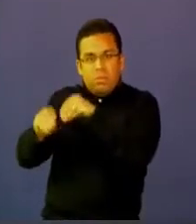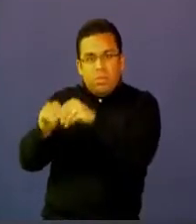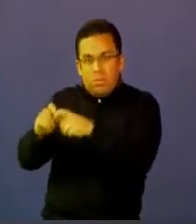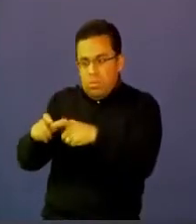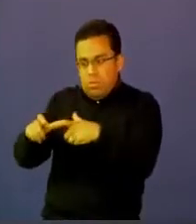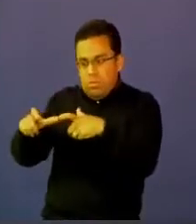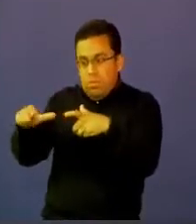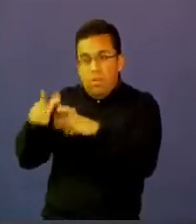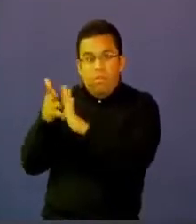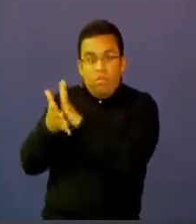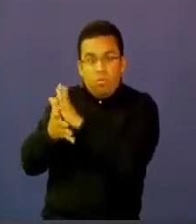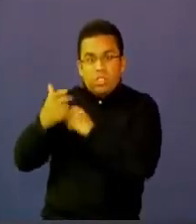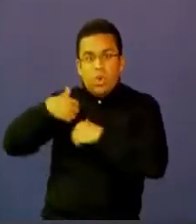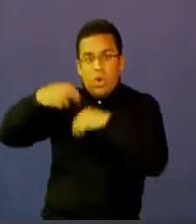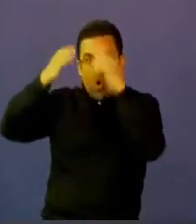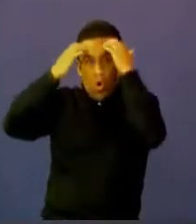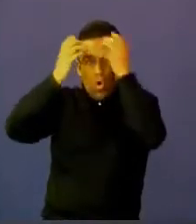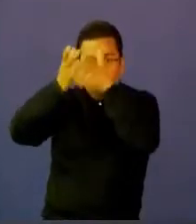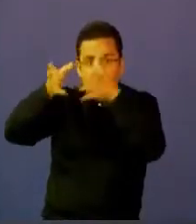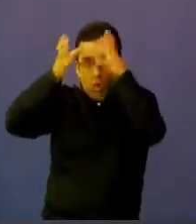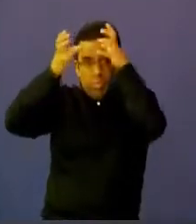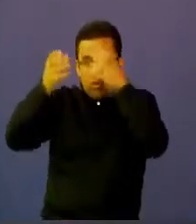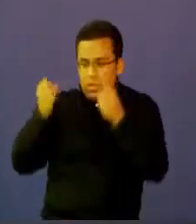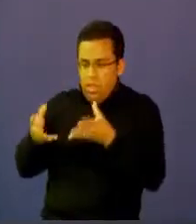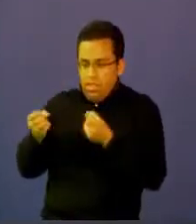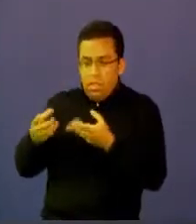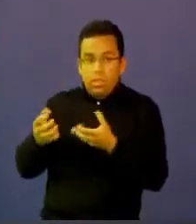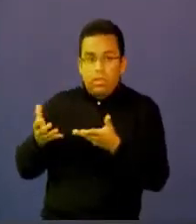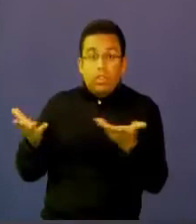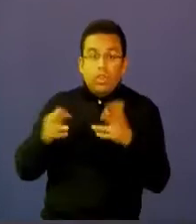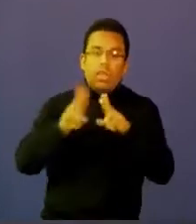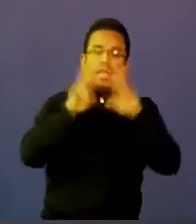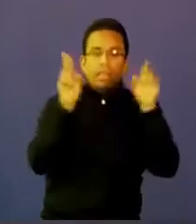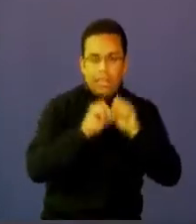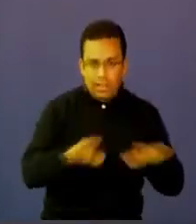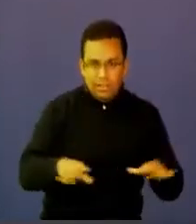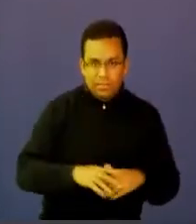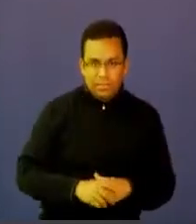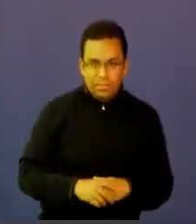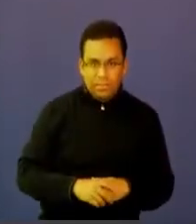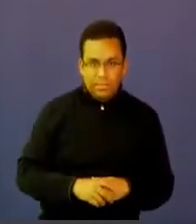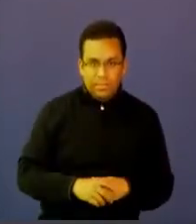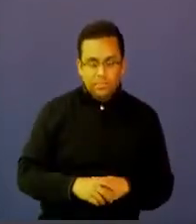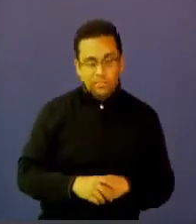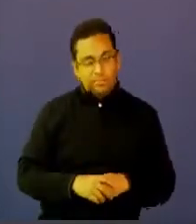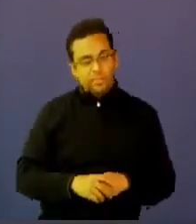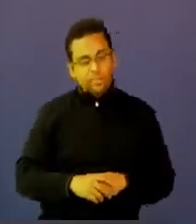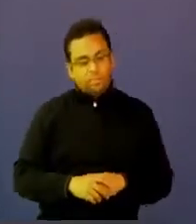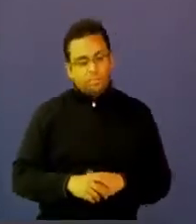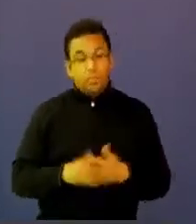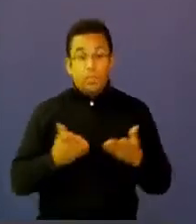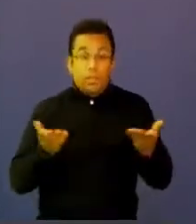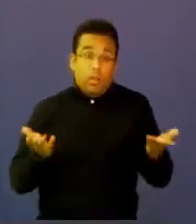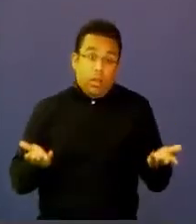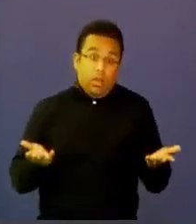formación y conocimiento que es la Internet. Cuando aterrizamos y tenemos en cuenta que